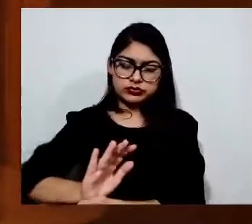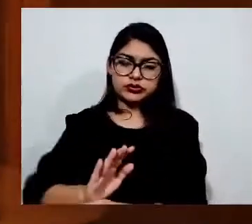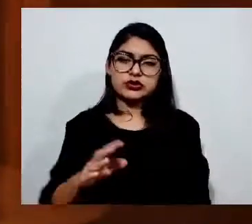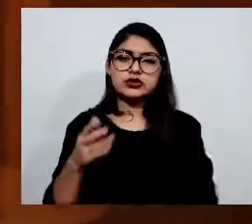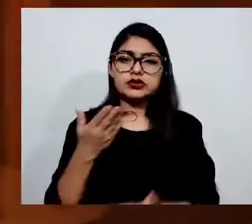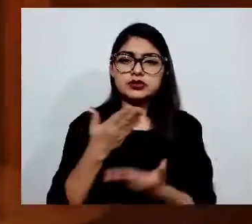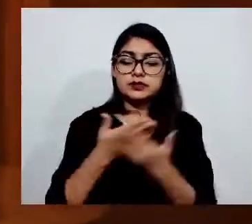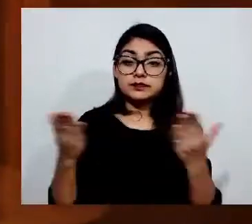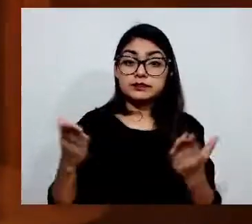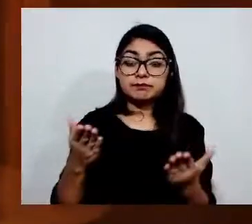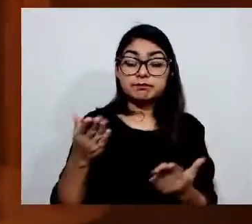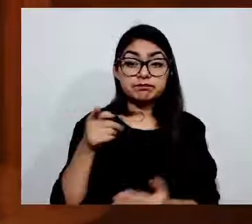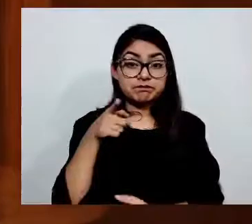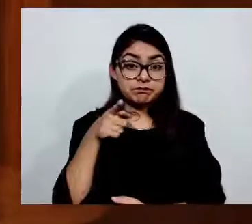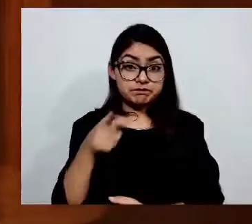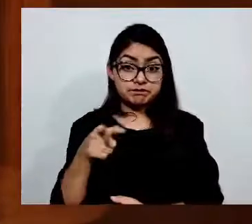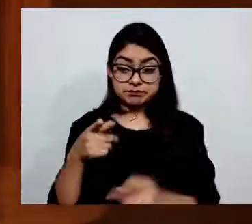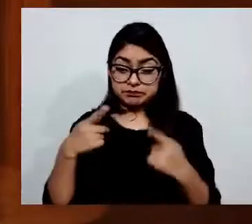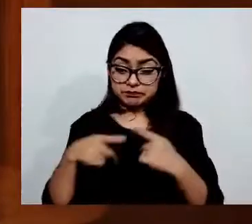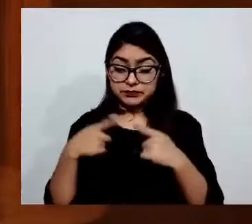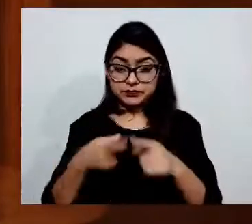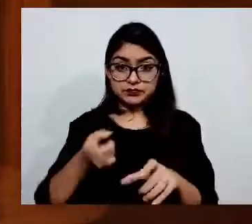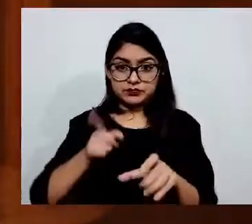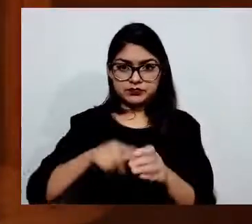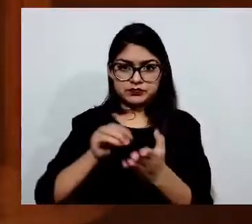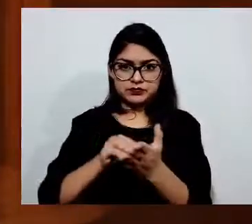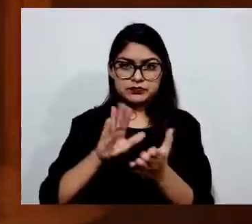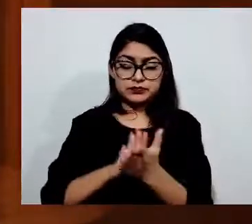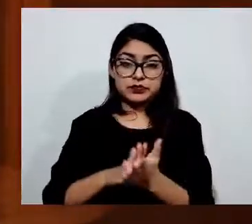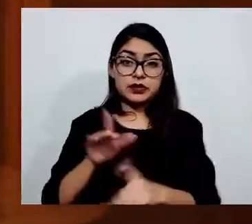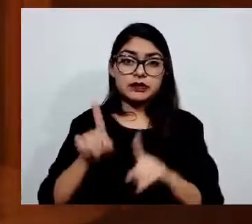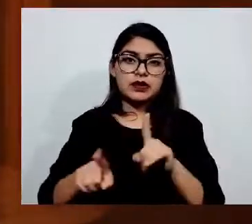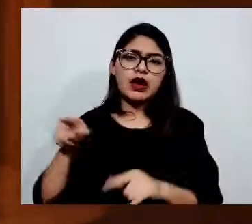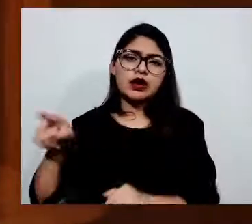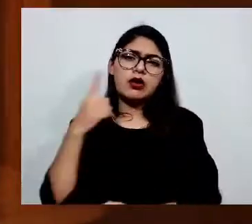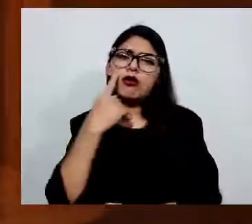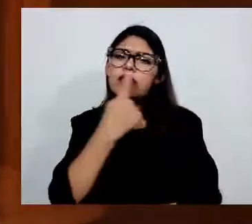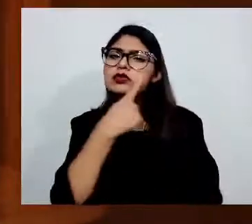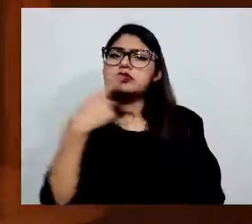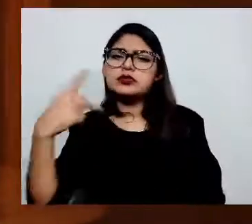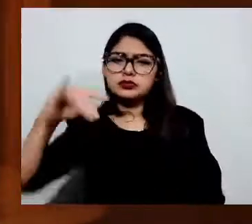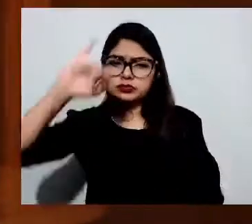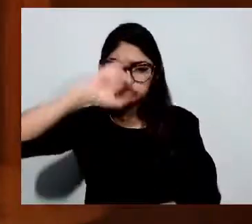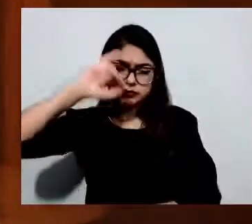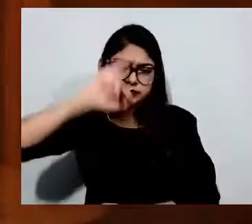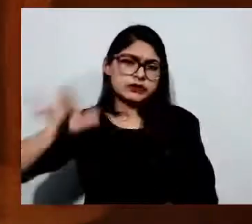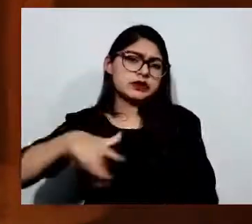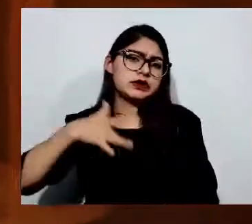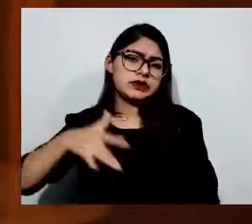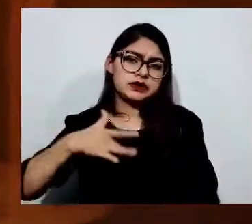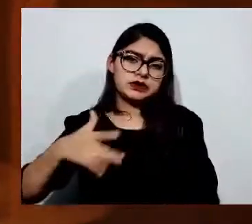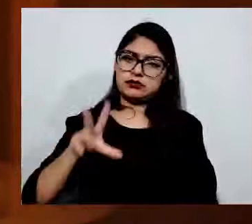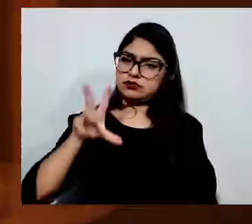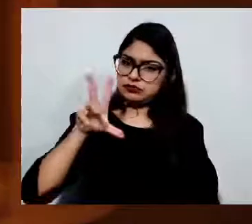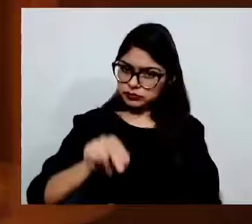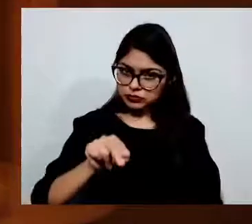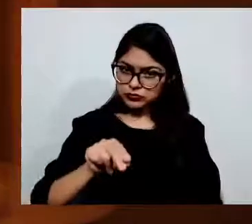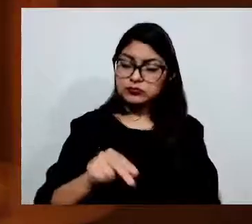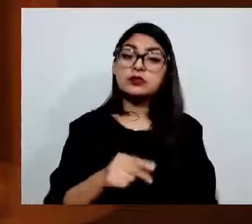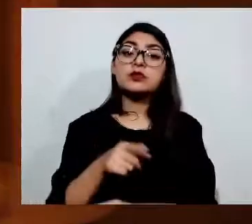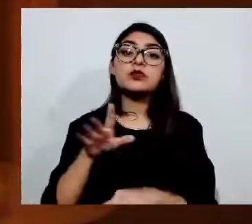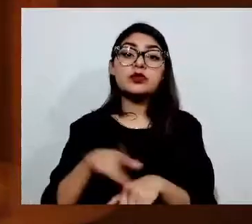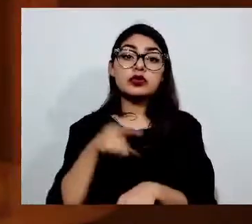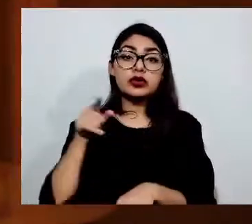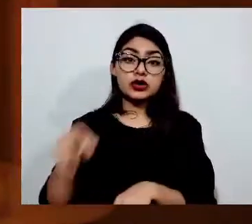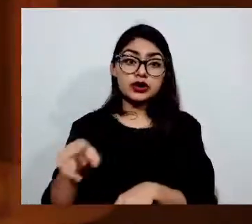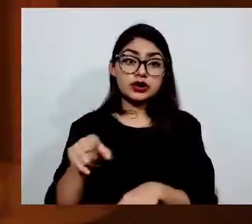depender de una decisión personal de los empleadores, pues no se trata de una clase de concesión o consideración especial